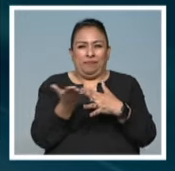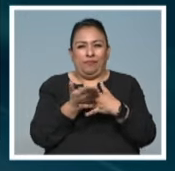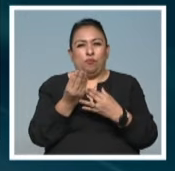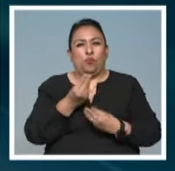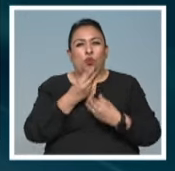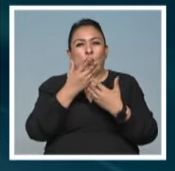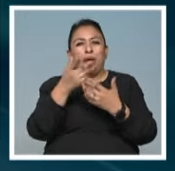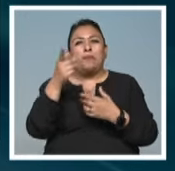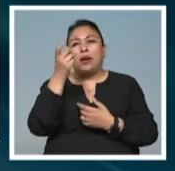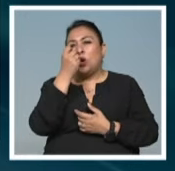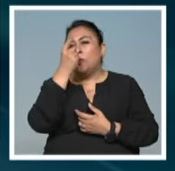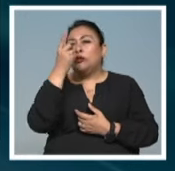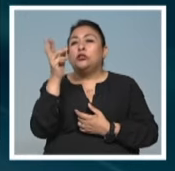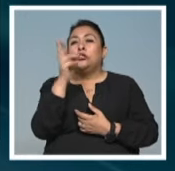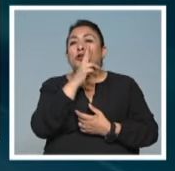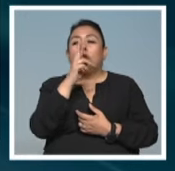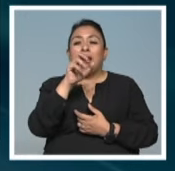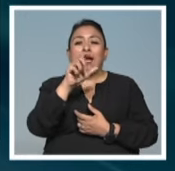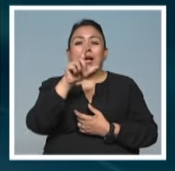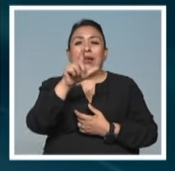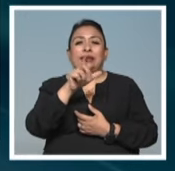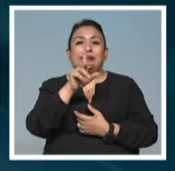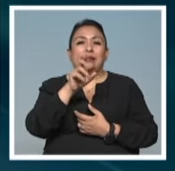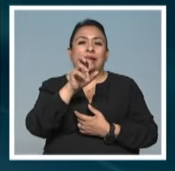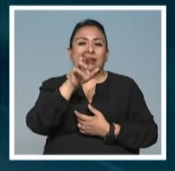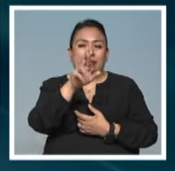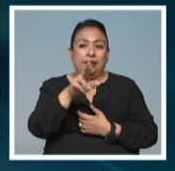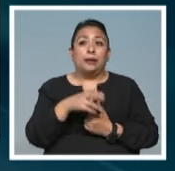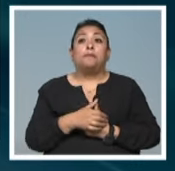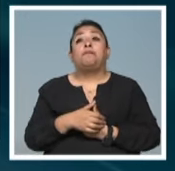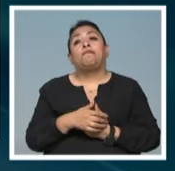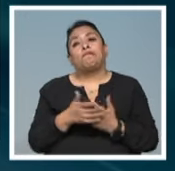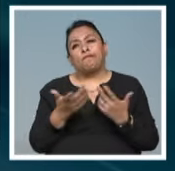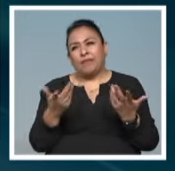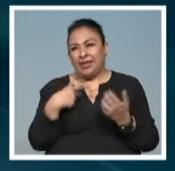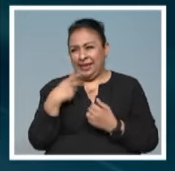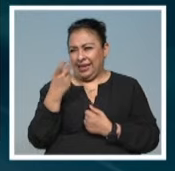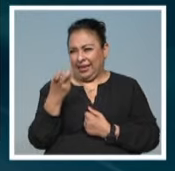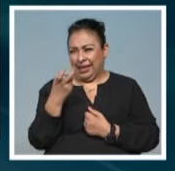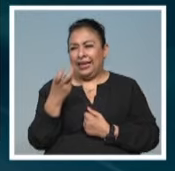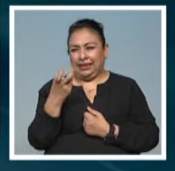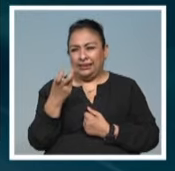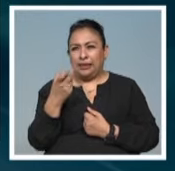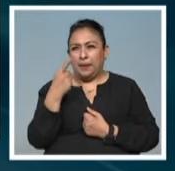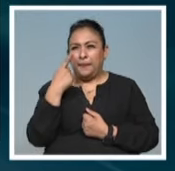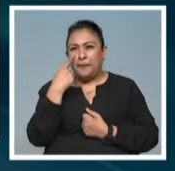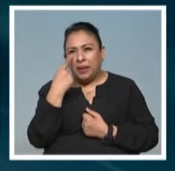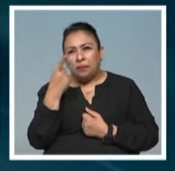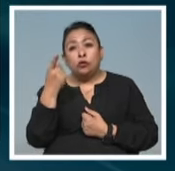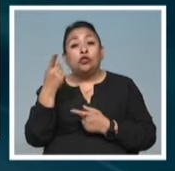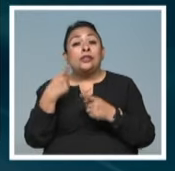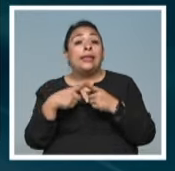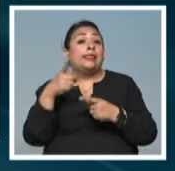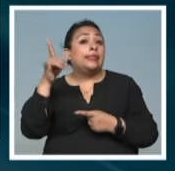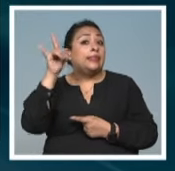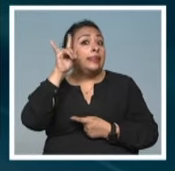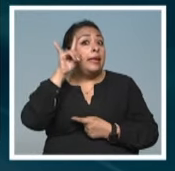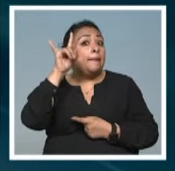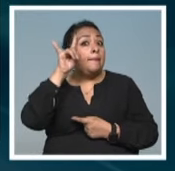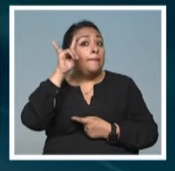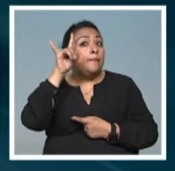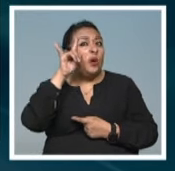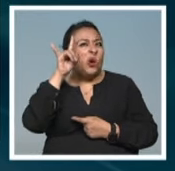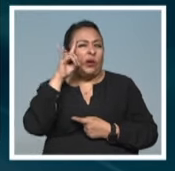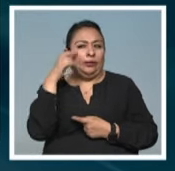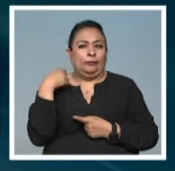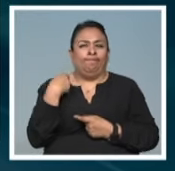satánico del compositor ruso Alexander Escribiano. Particularmente esta obra nos pinta a un demonio entre